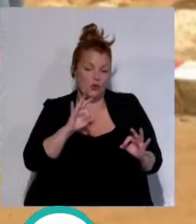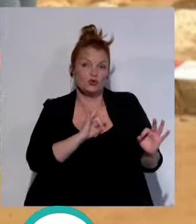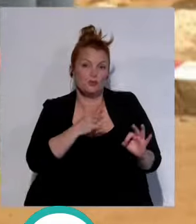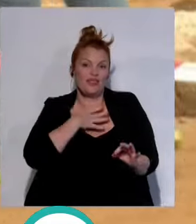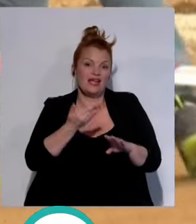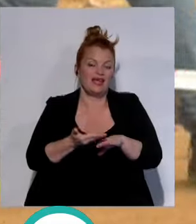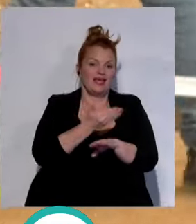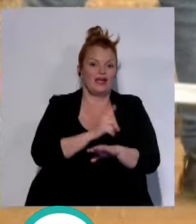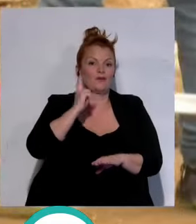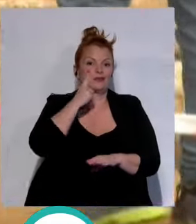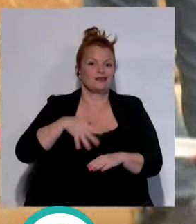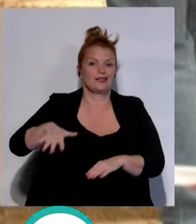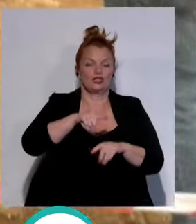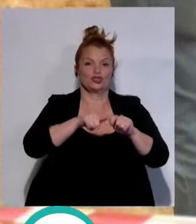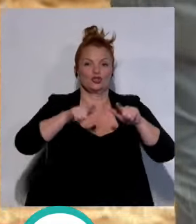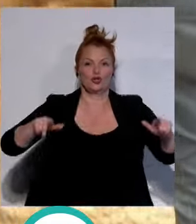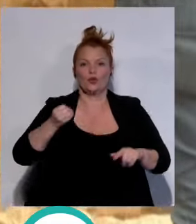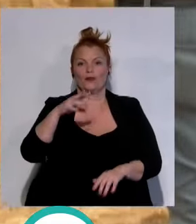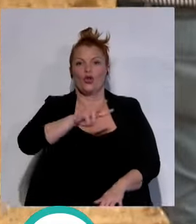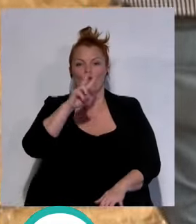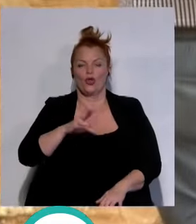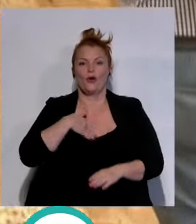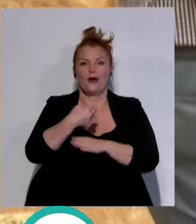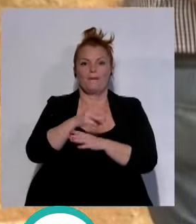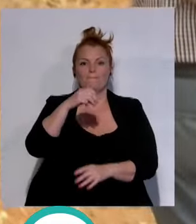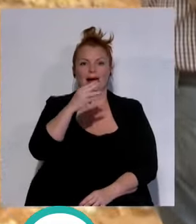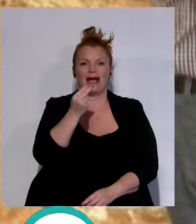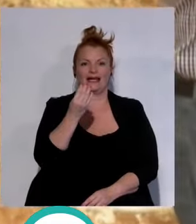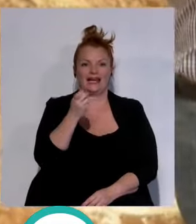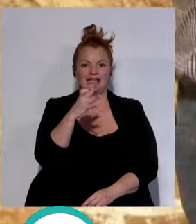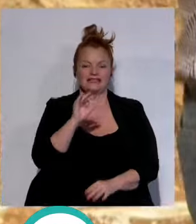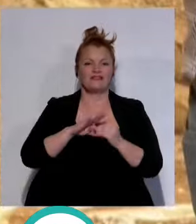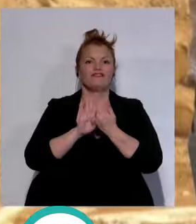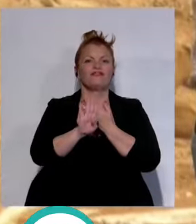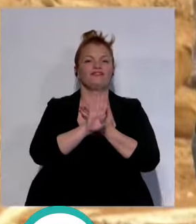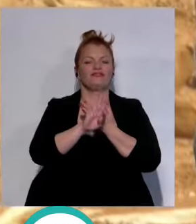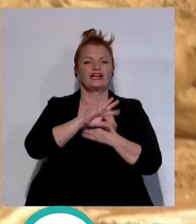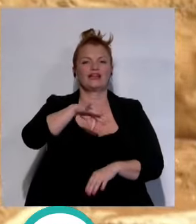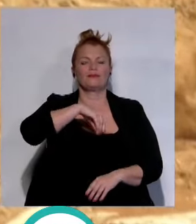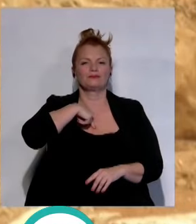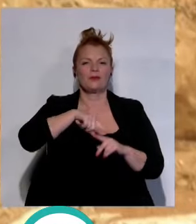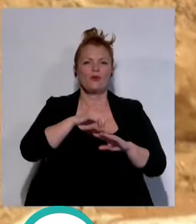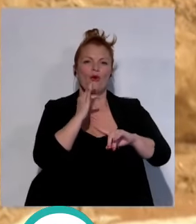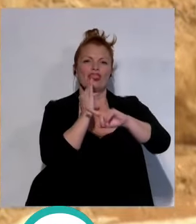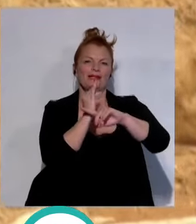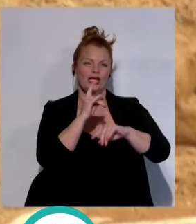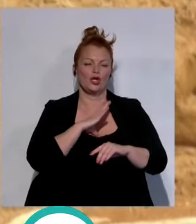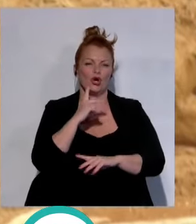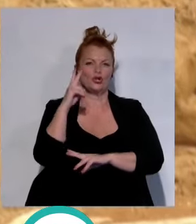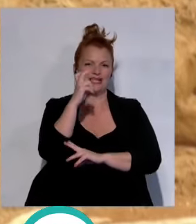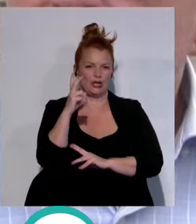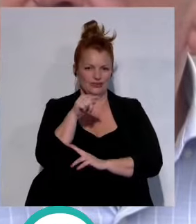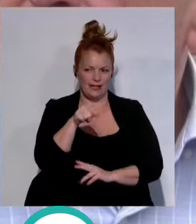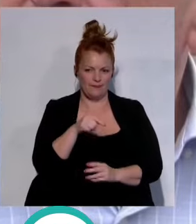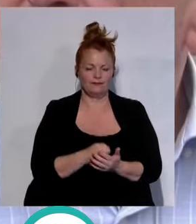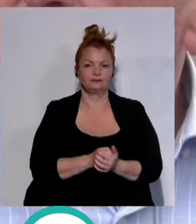se encuentra este solar en el número 2 de Marqués de Coprani frente al antiguo cementerio de San José forma parte de la ejecución de